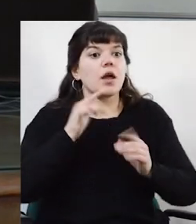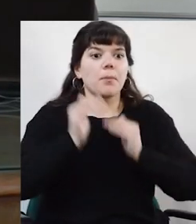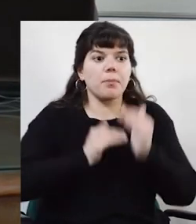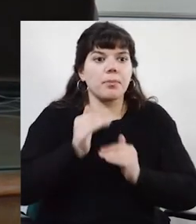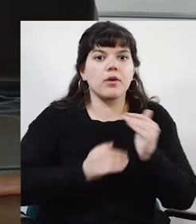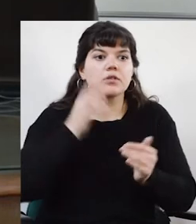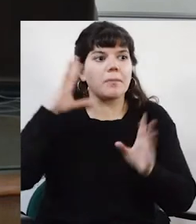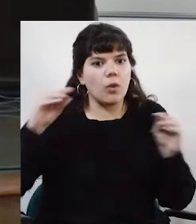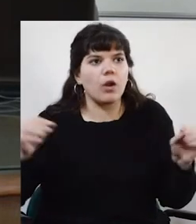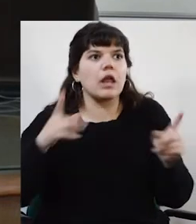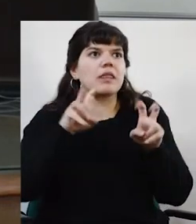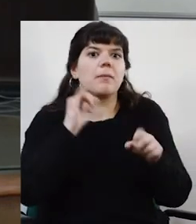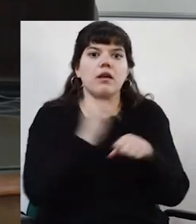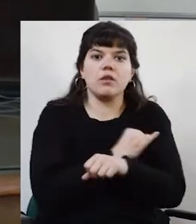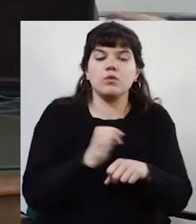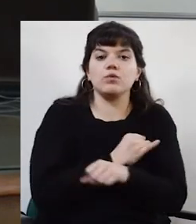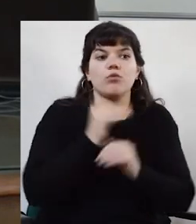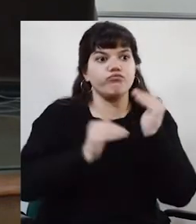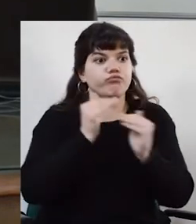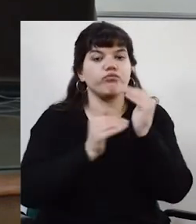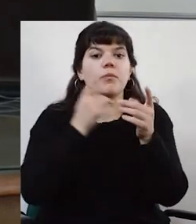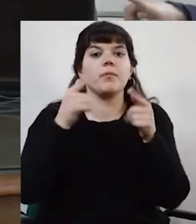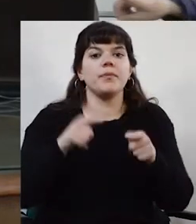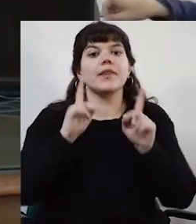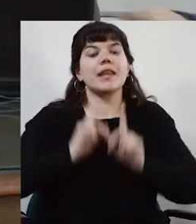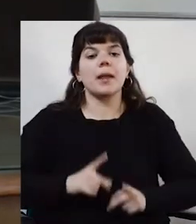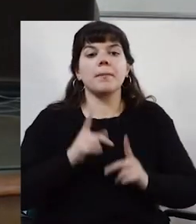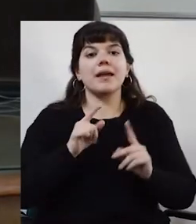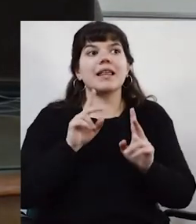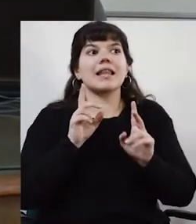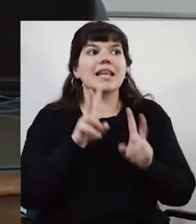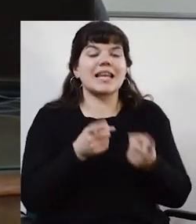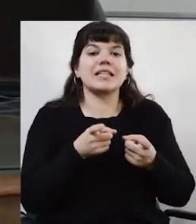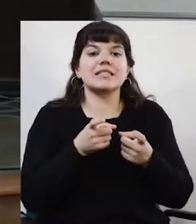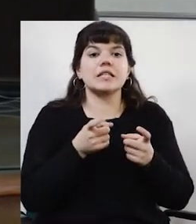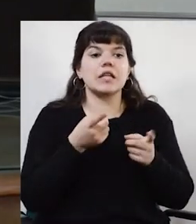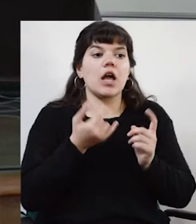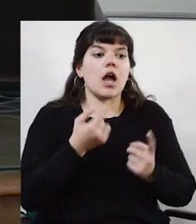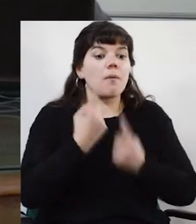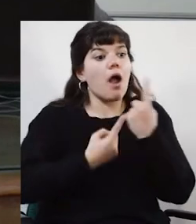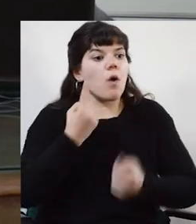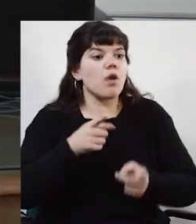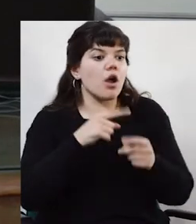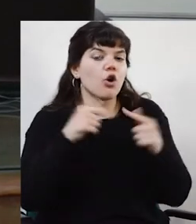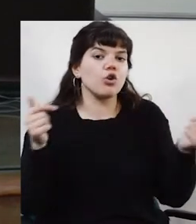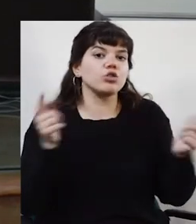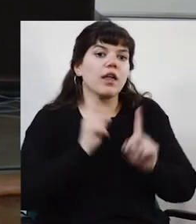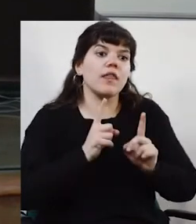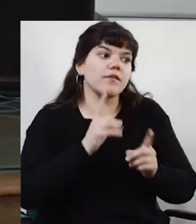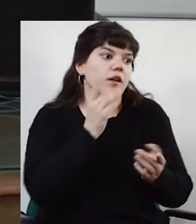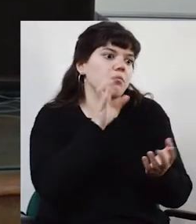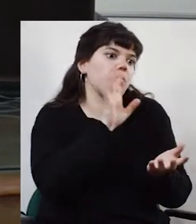madurez de las instituciones y yo que sé, también requieren o involucran que algunas cosas se hagan en